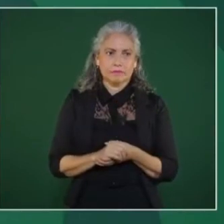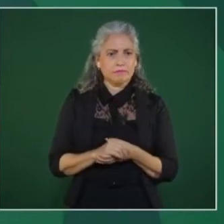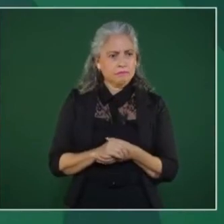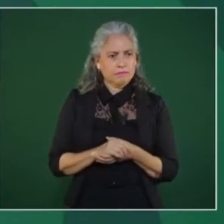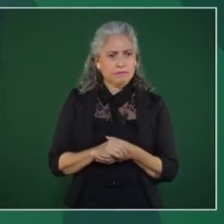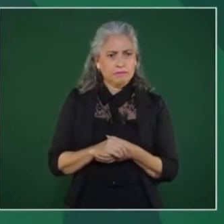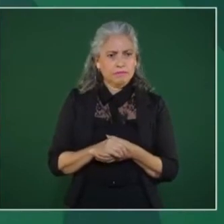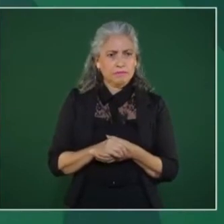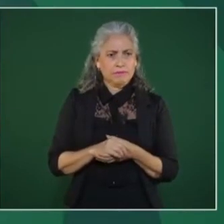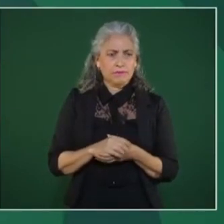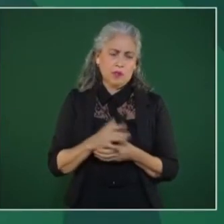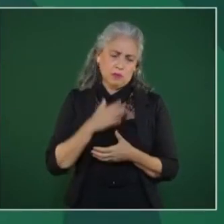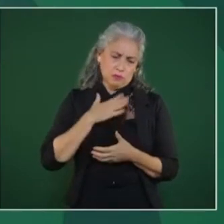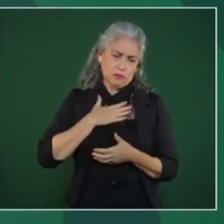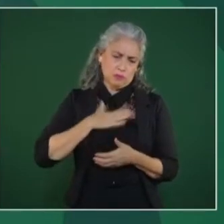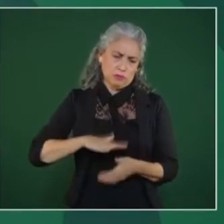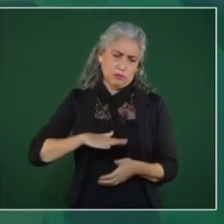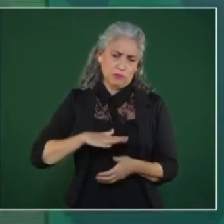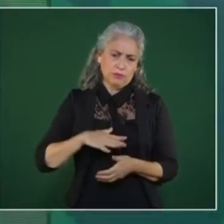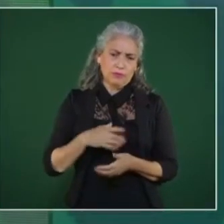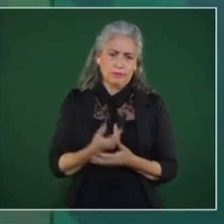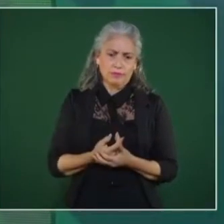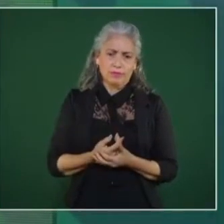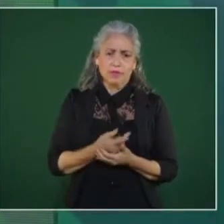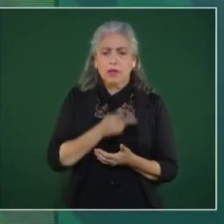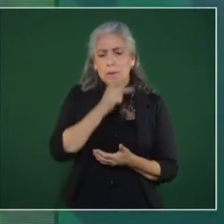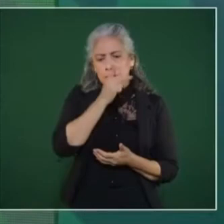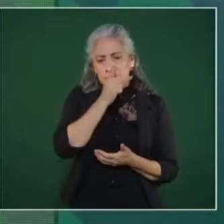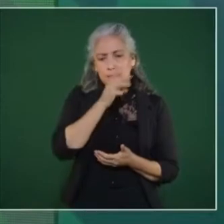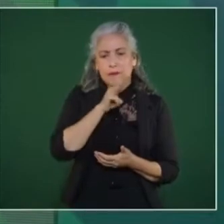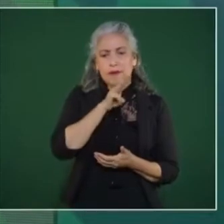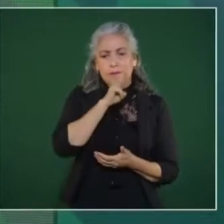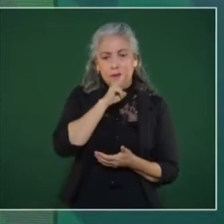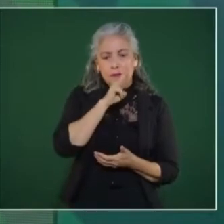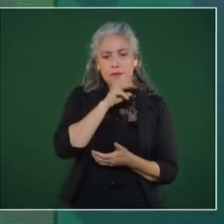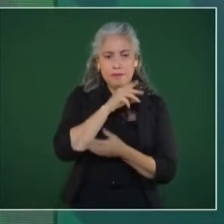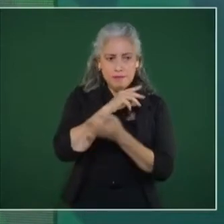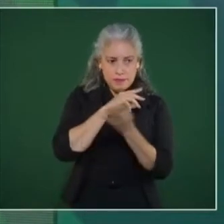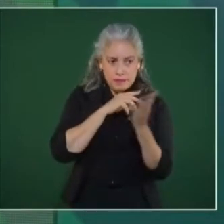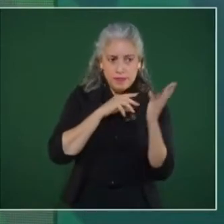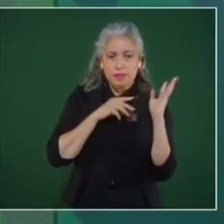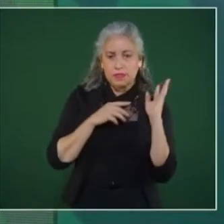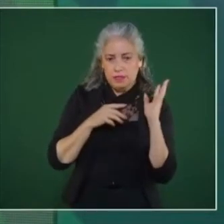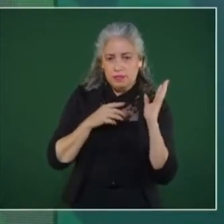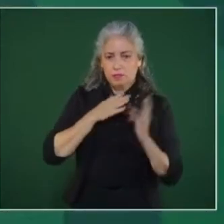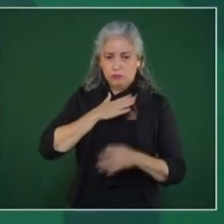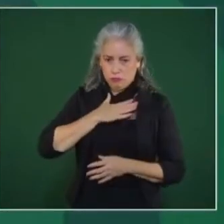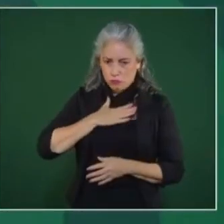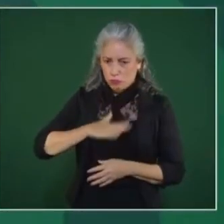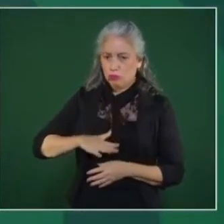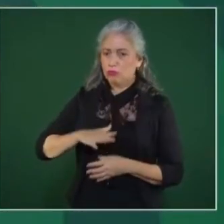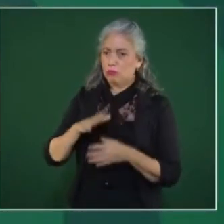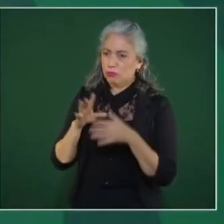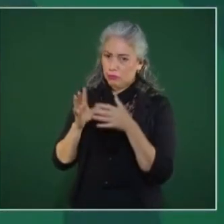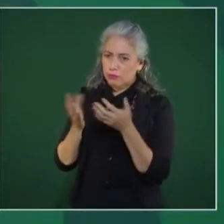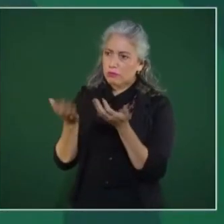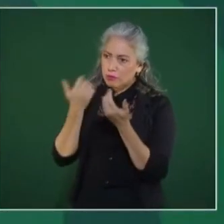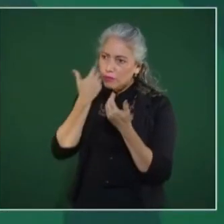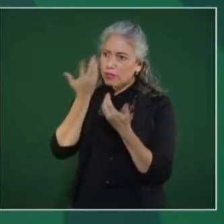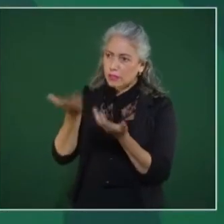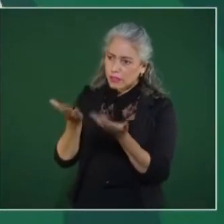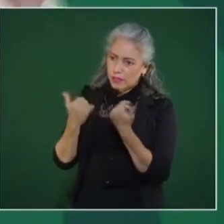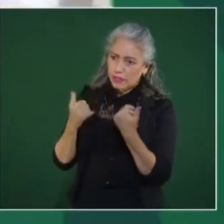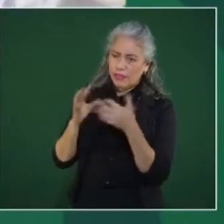la demanda de los padres, de las madres, de los jóvenes desaparecidos